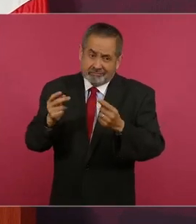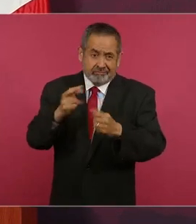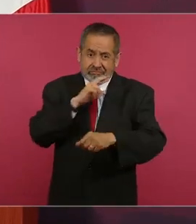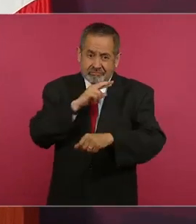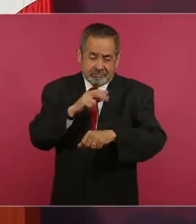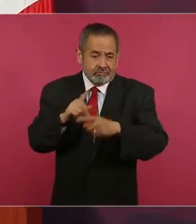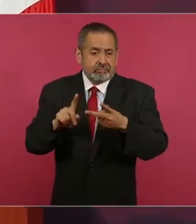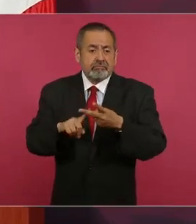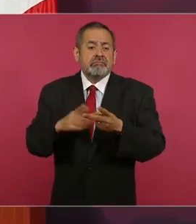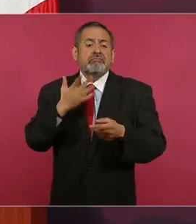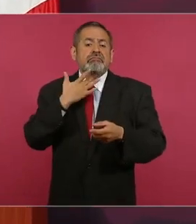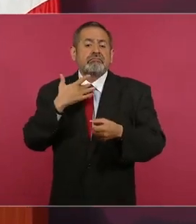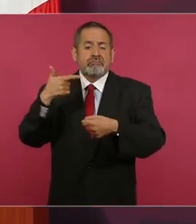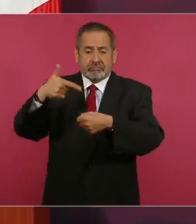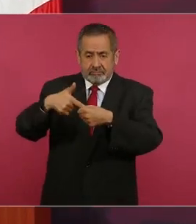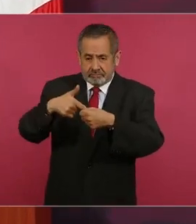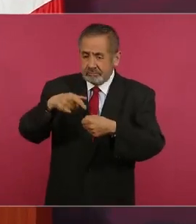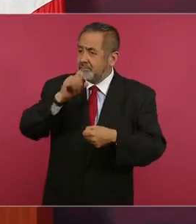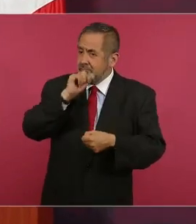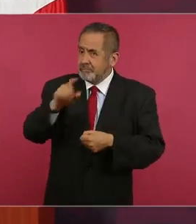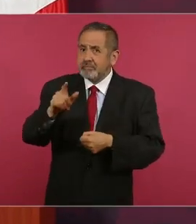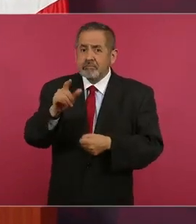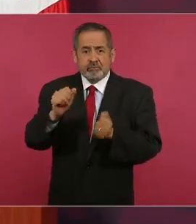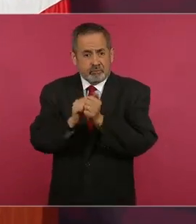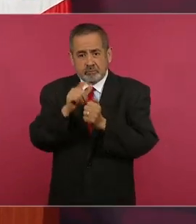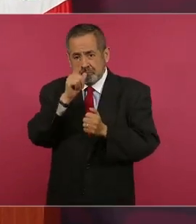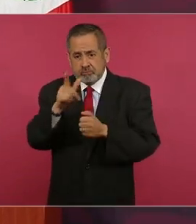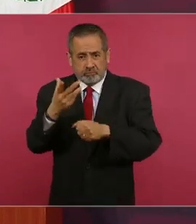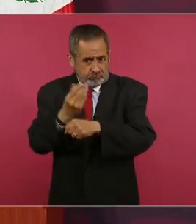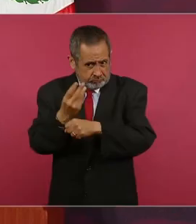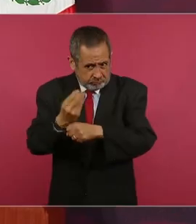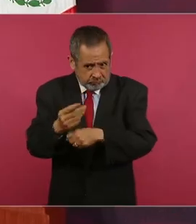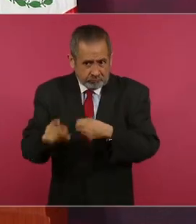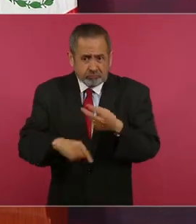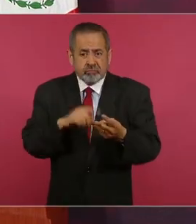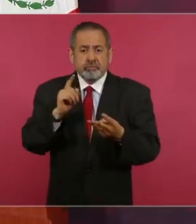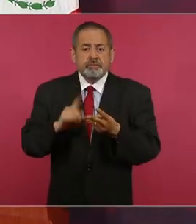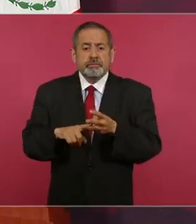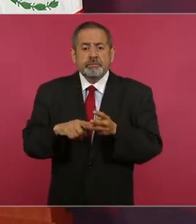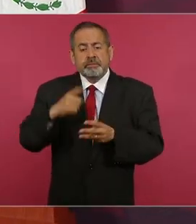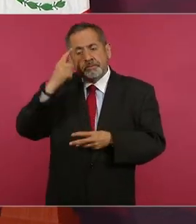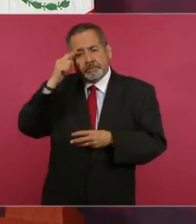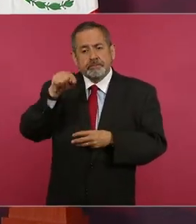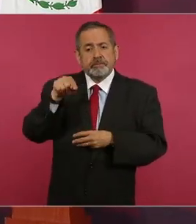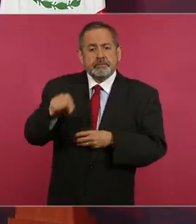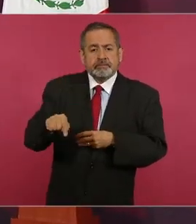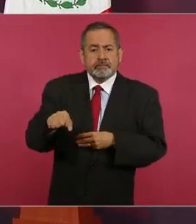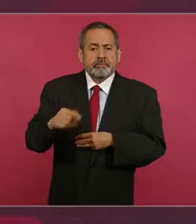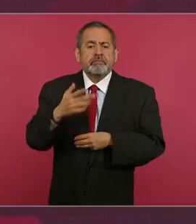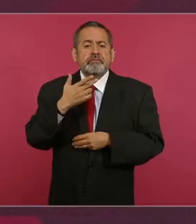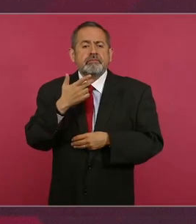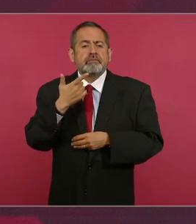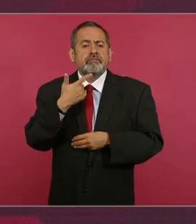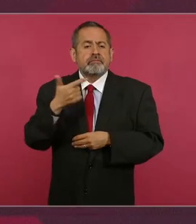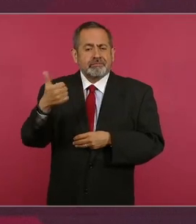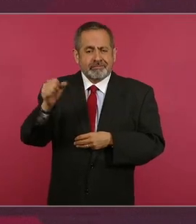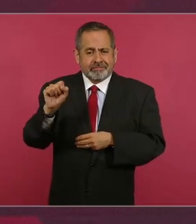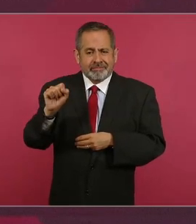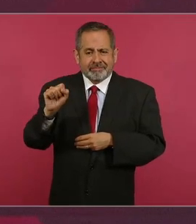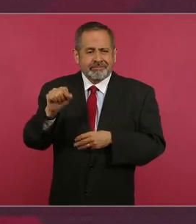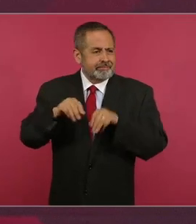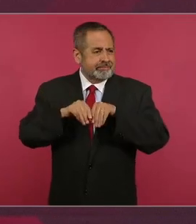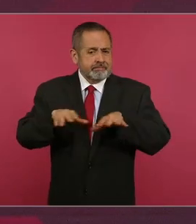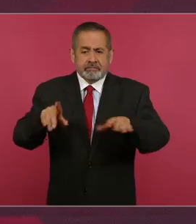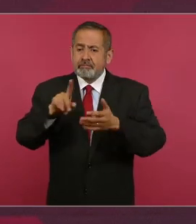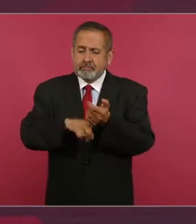gasolinerías, las estaciones para la distribución del gas, todo lo